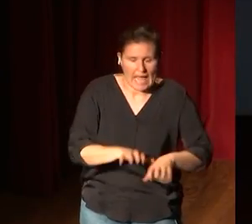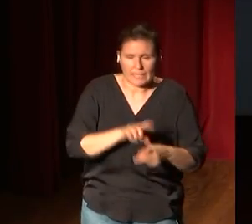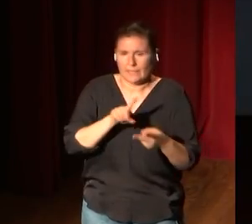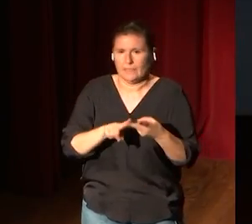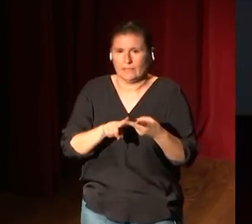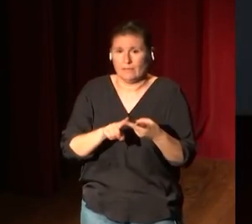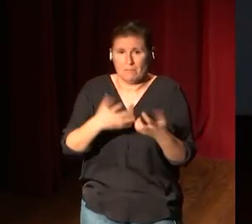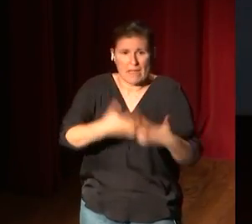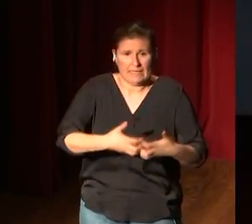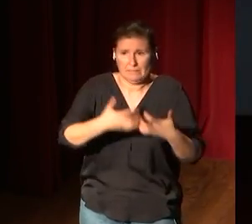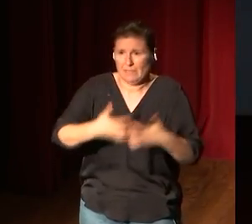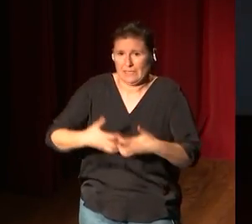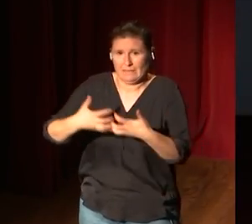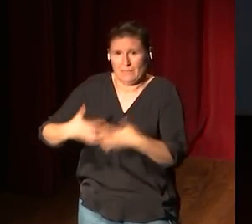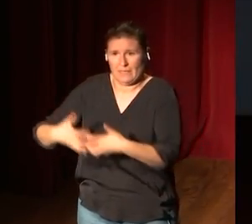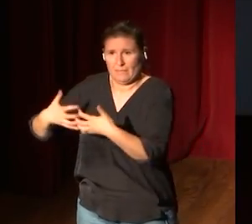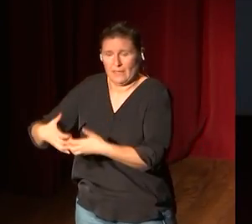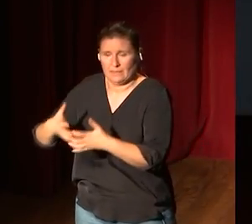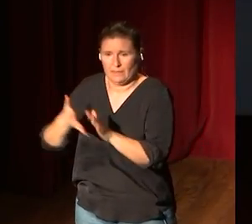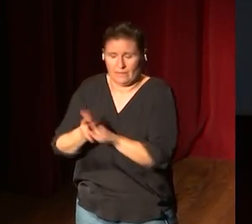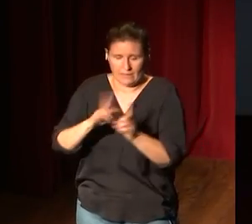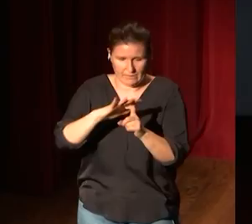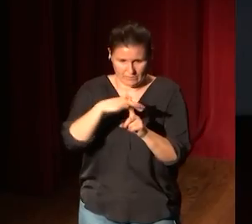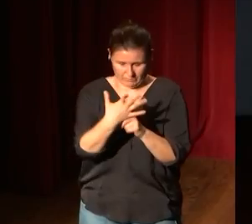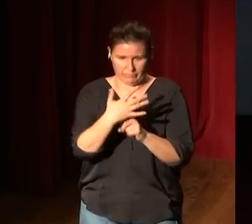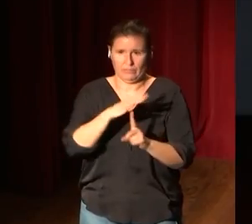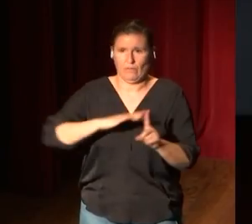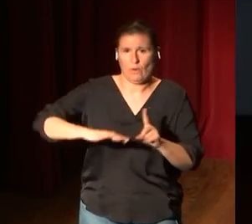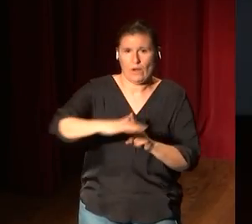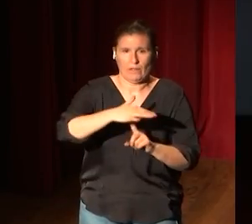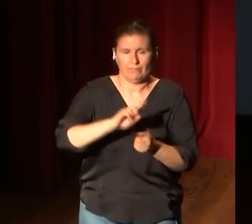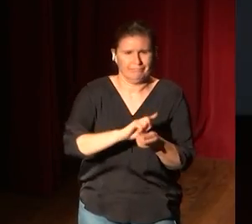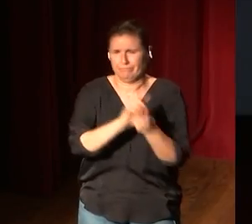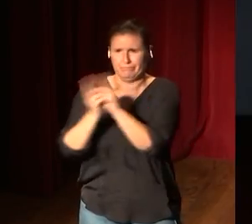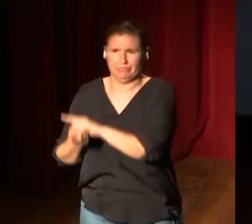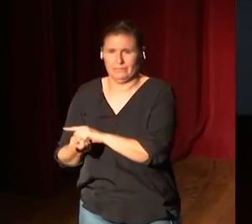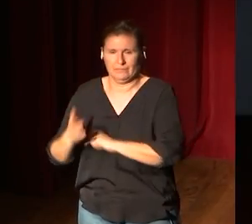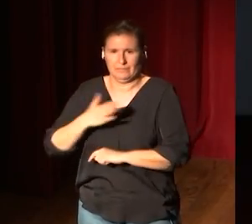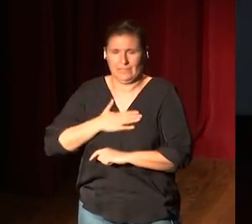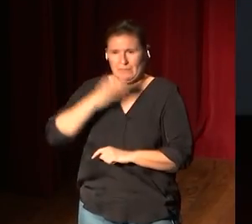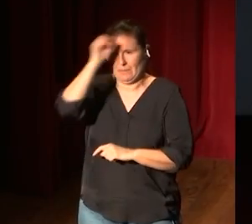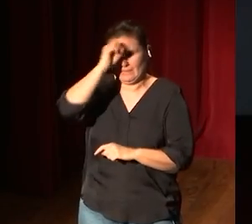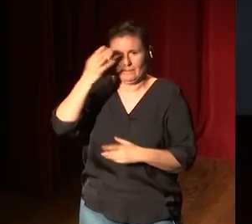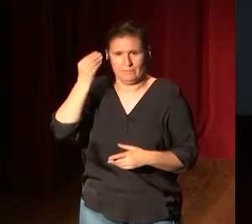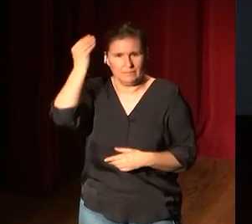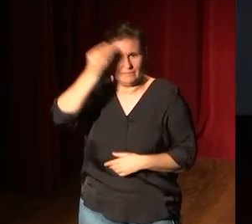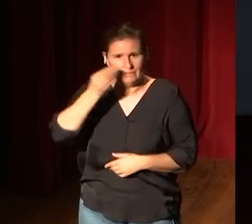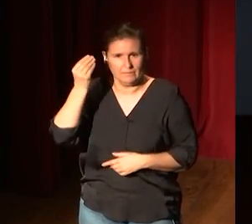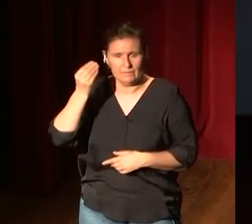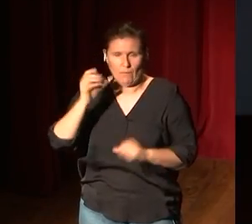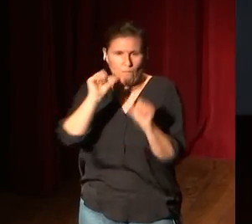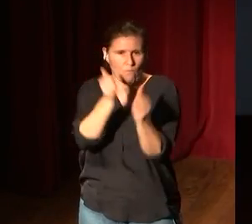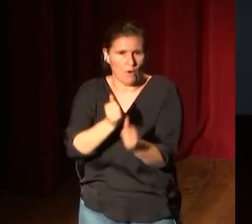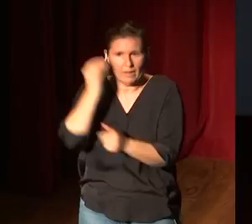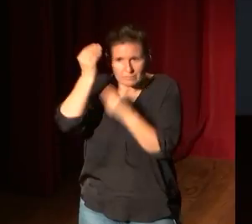la máquina y esto cambia completamente la configuración de, digamos, nuestro mundo y la configuración y la manera de hacer mundo.